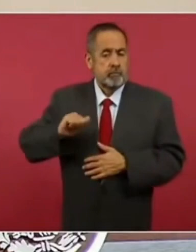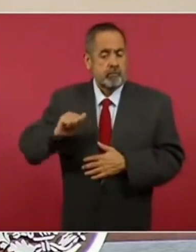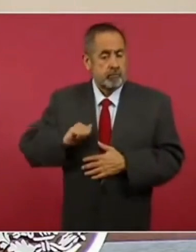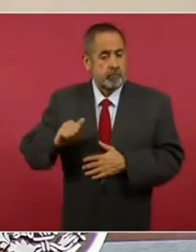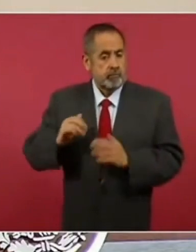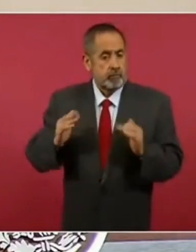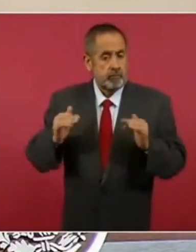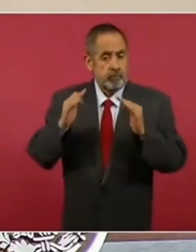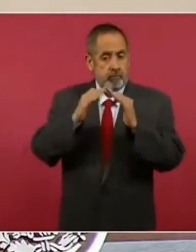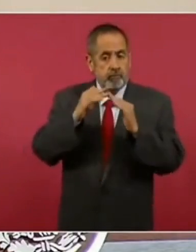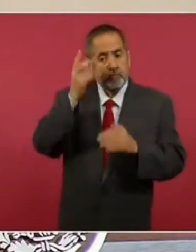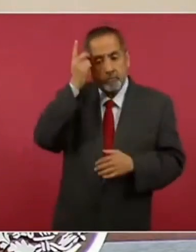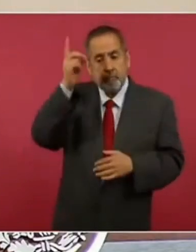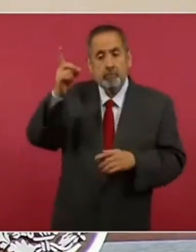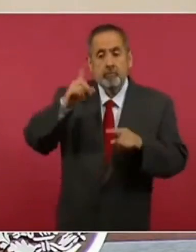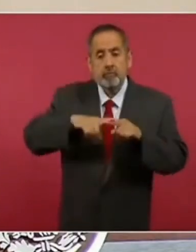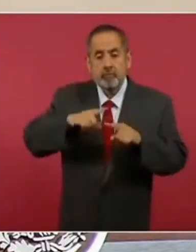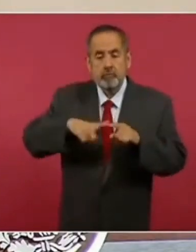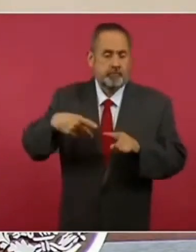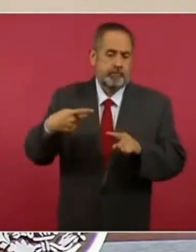es propiedad de la nación.